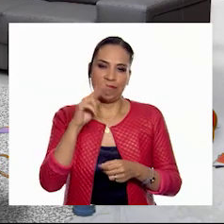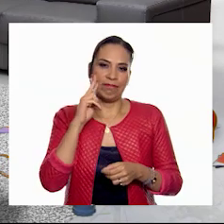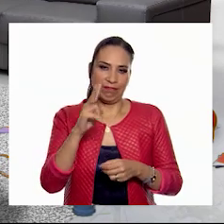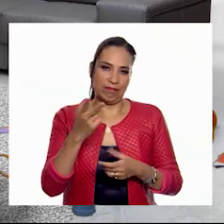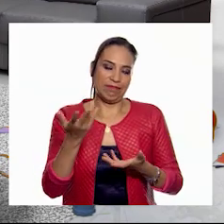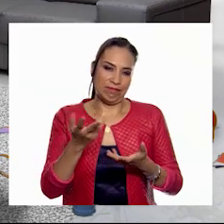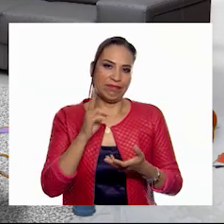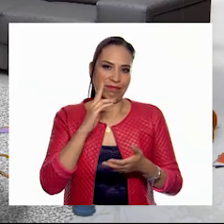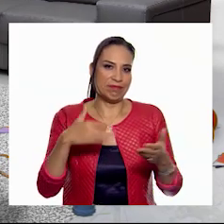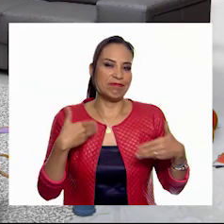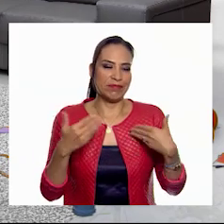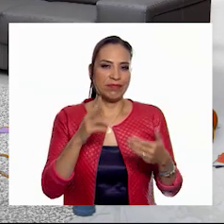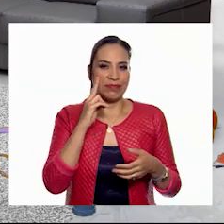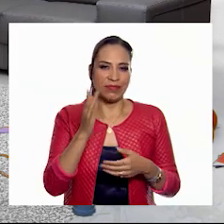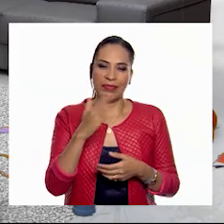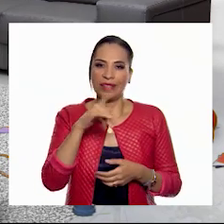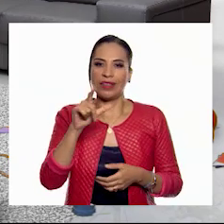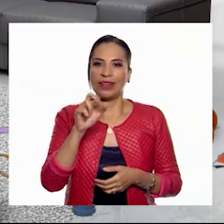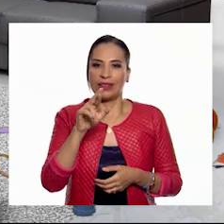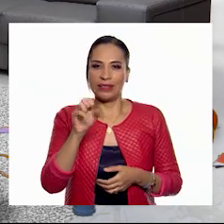Bien, te vemos un rato. Adiós, Larisa.